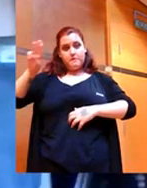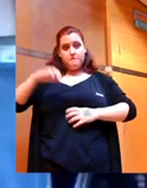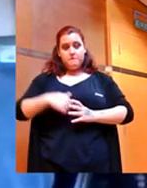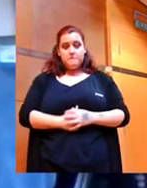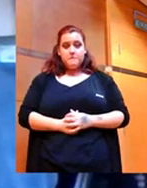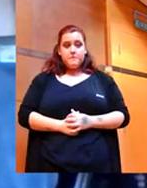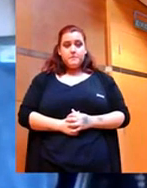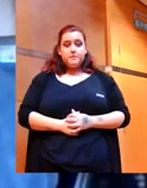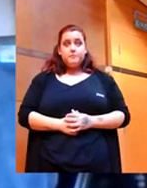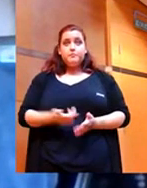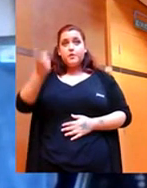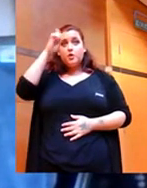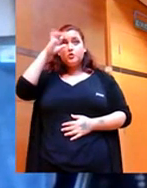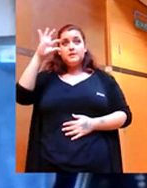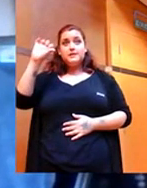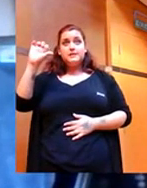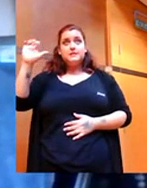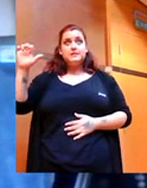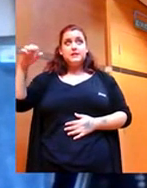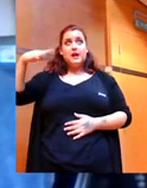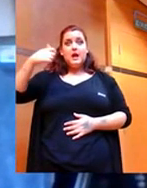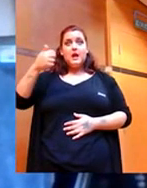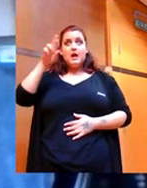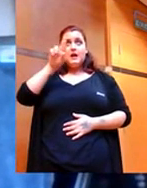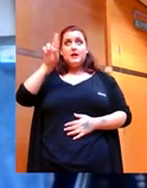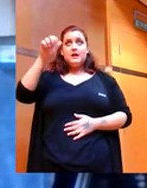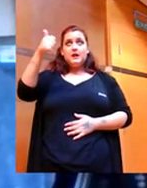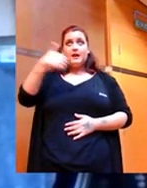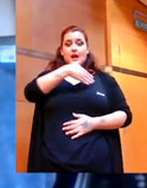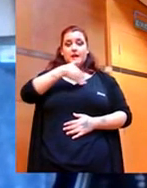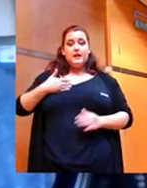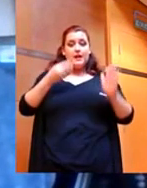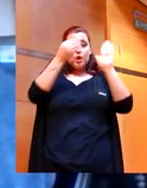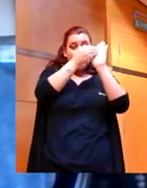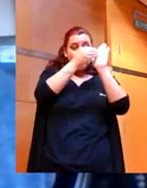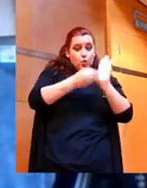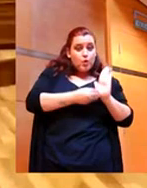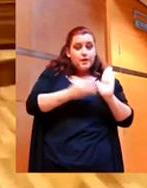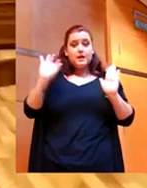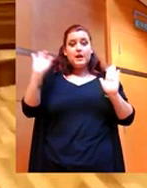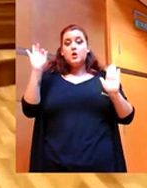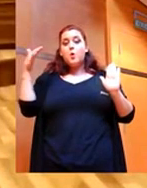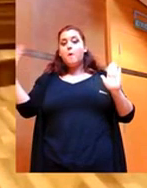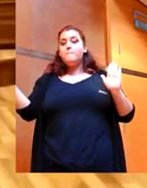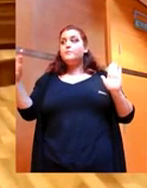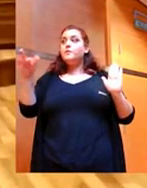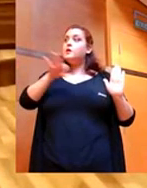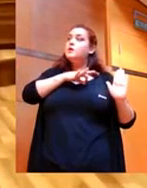No sé si el señor Segarra quiere introducirlas o quiere que… Señor Segarra.